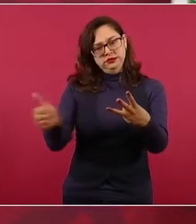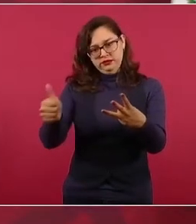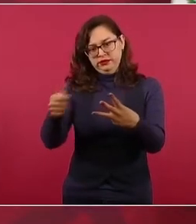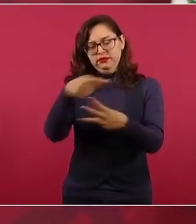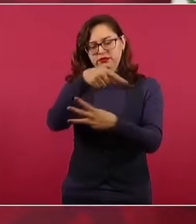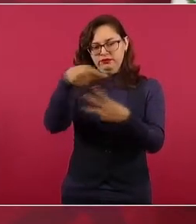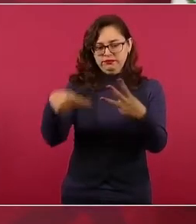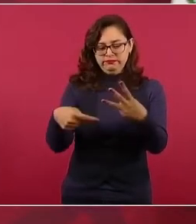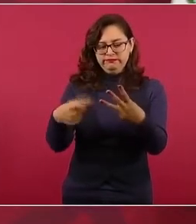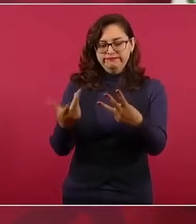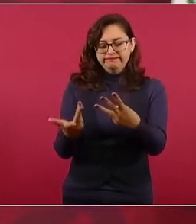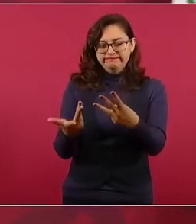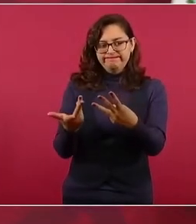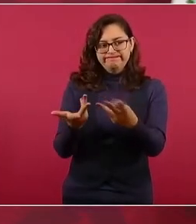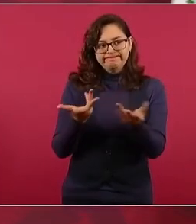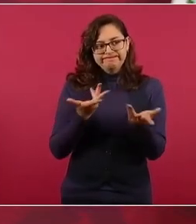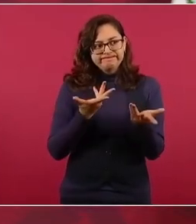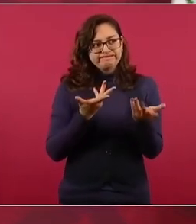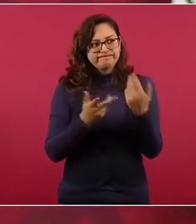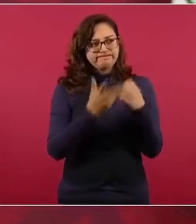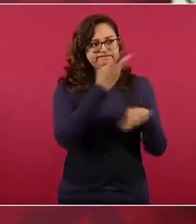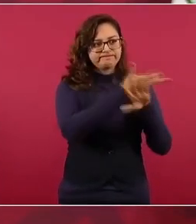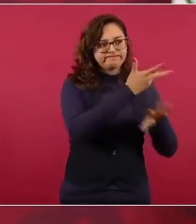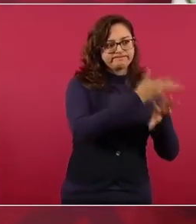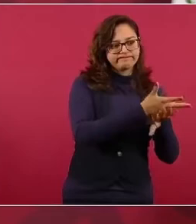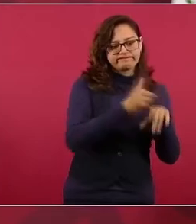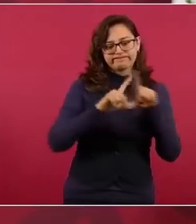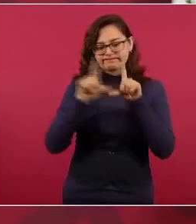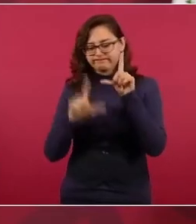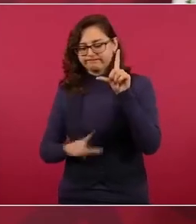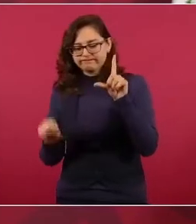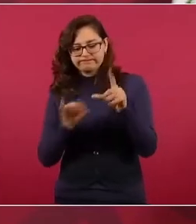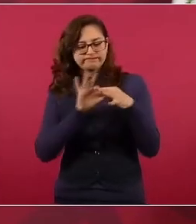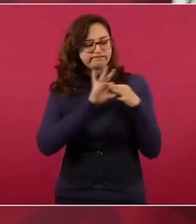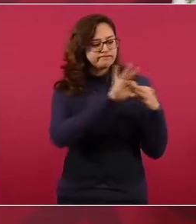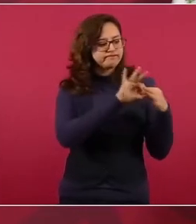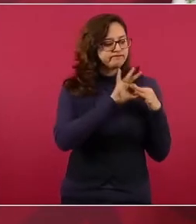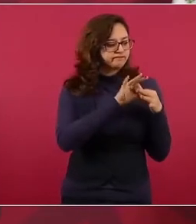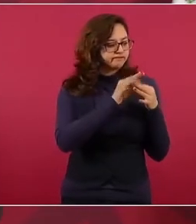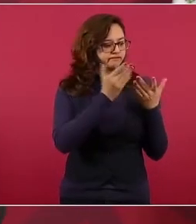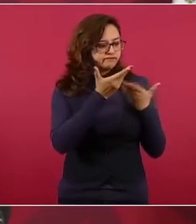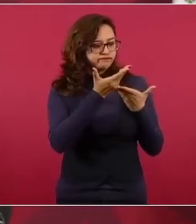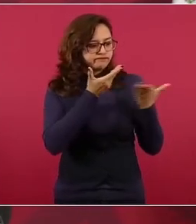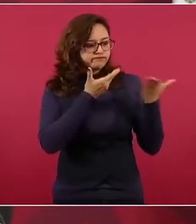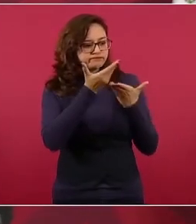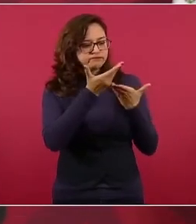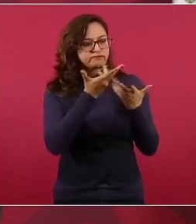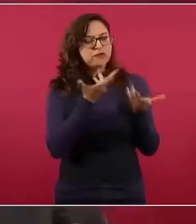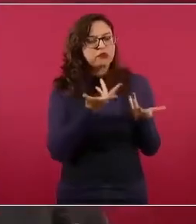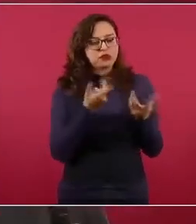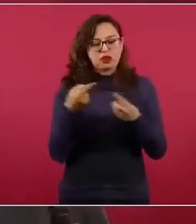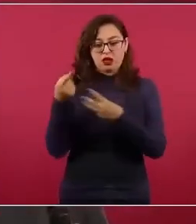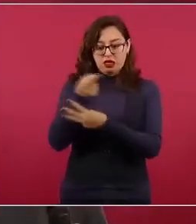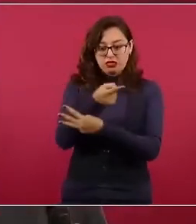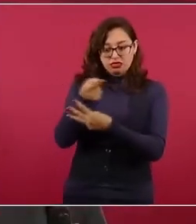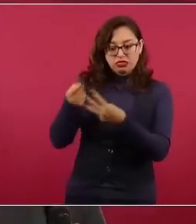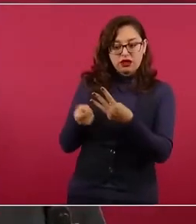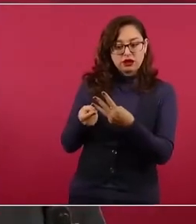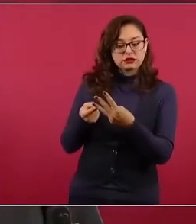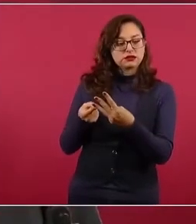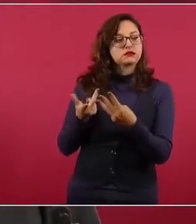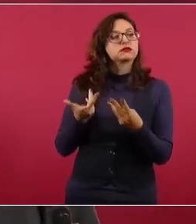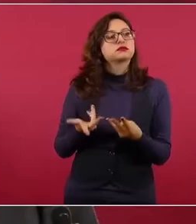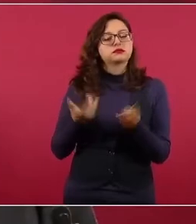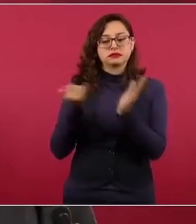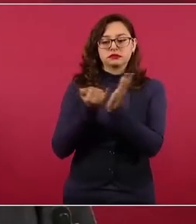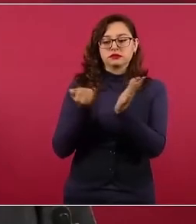¿cómo logramos que en estos tres componentes no